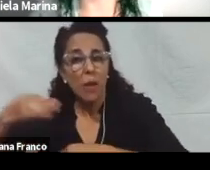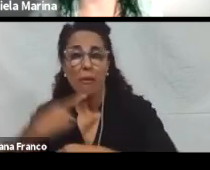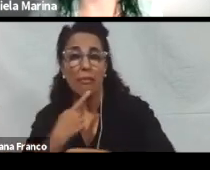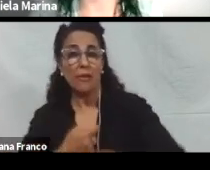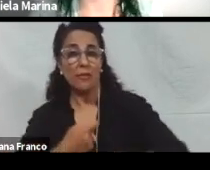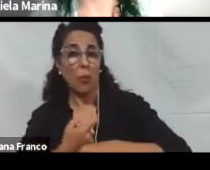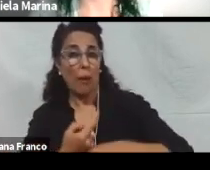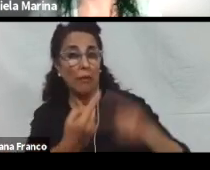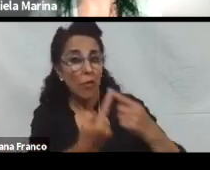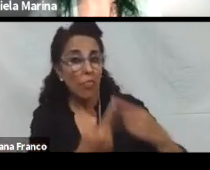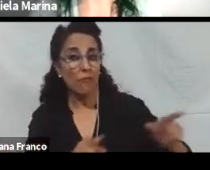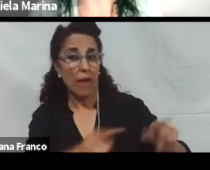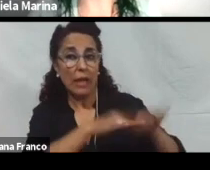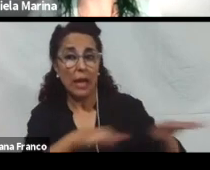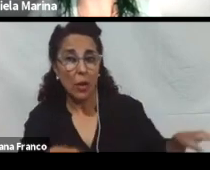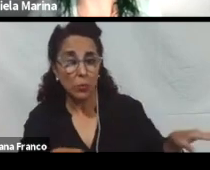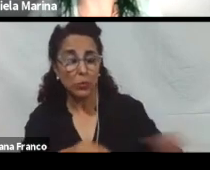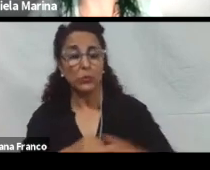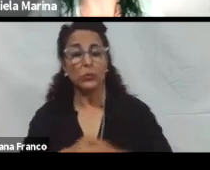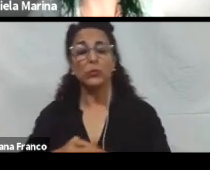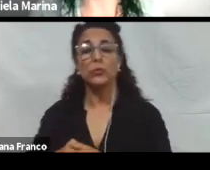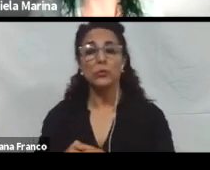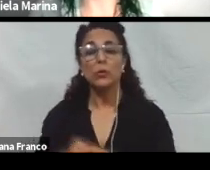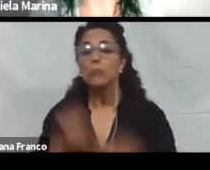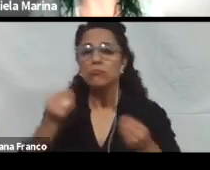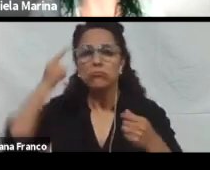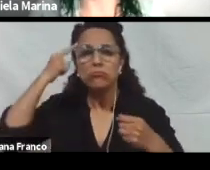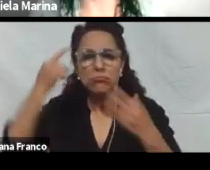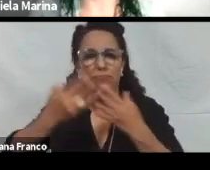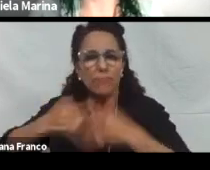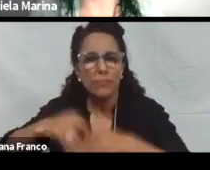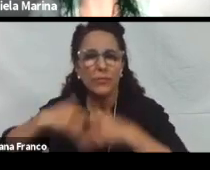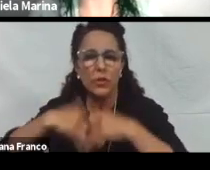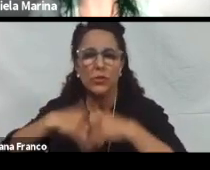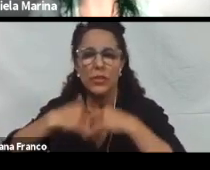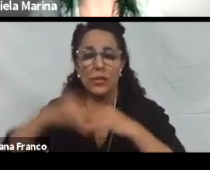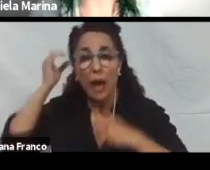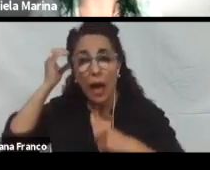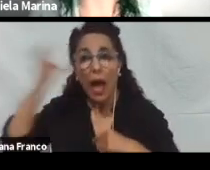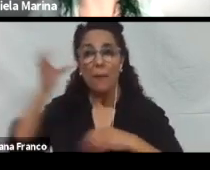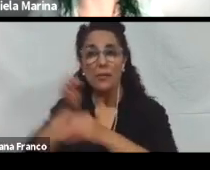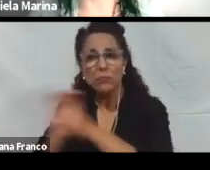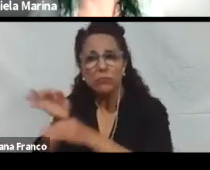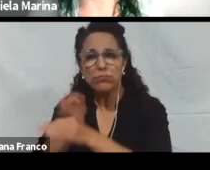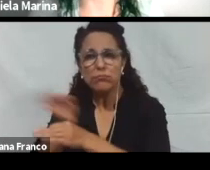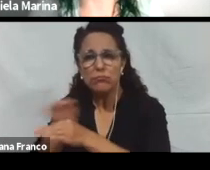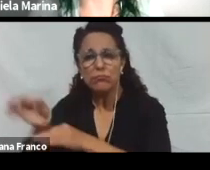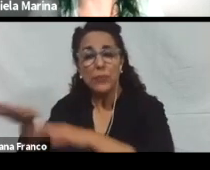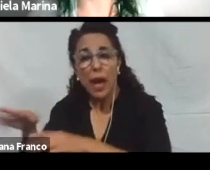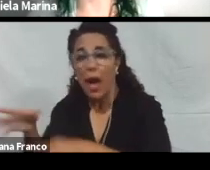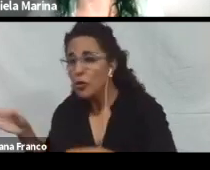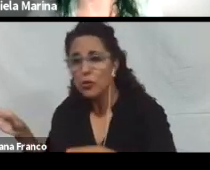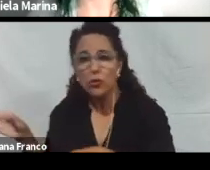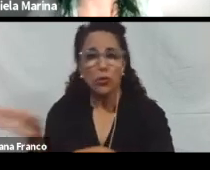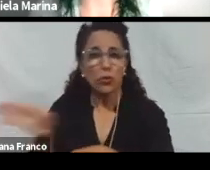diversidad. Esto se logra con concientización y capacitación a todas las personas que participan del proceso